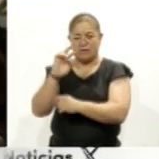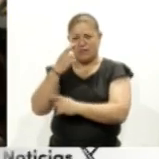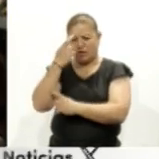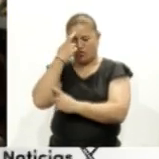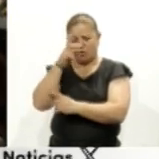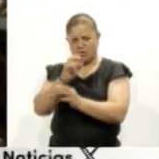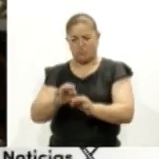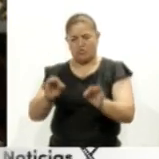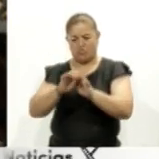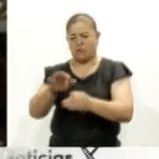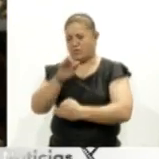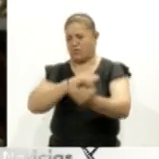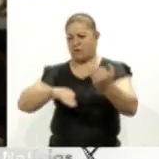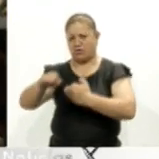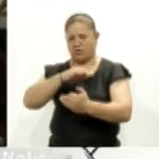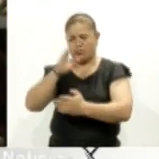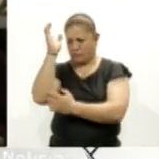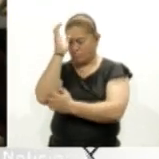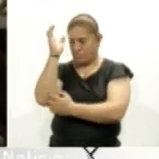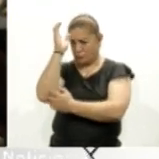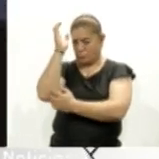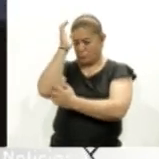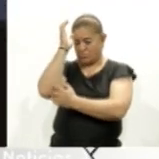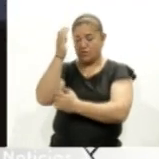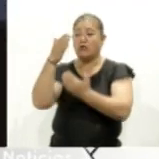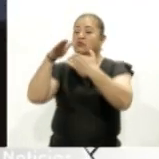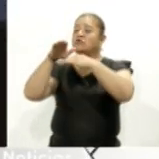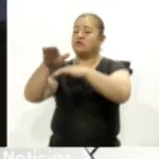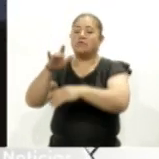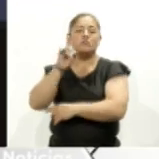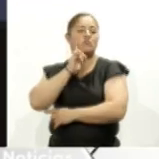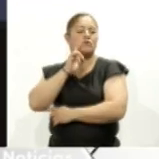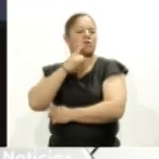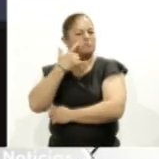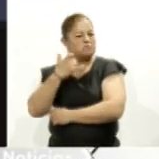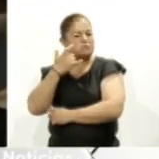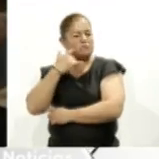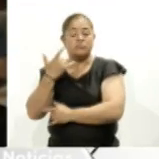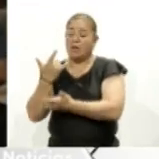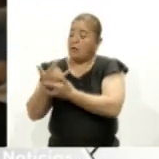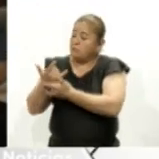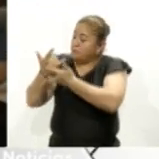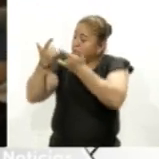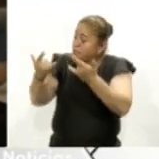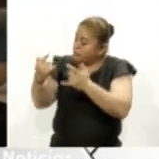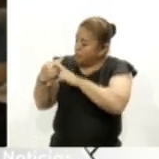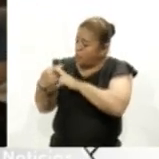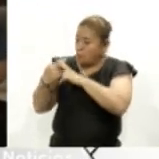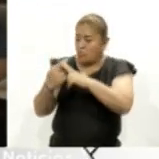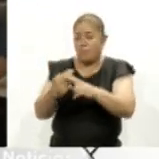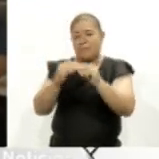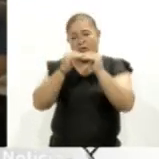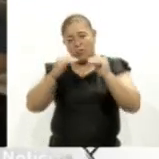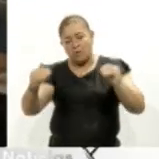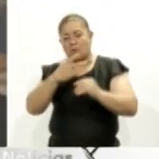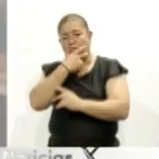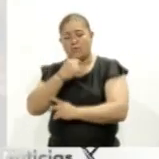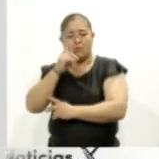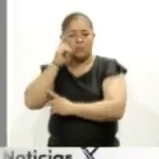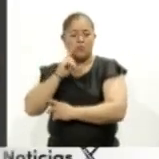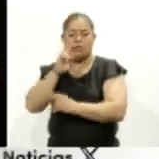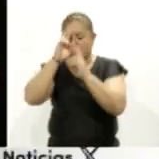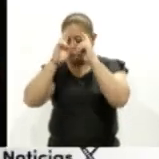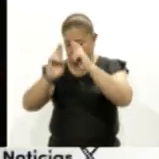conciencia entre las nuevas generaciones sobre la lucha de las mujeres a través de la historia para lograr la igualdad de género y el respeto a sus derechos.